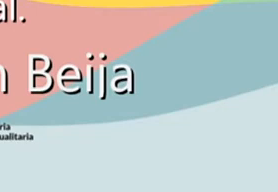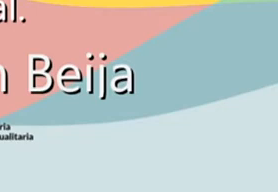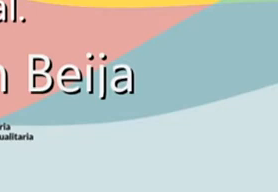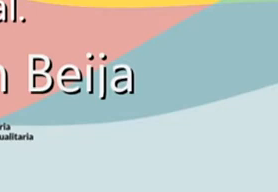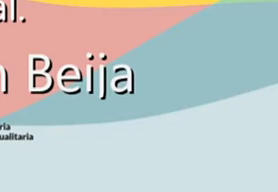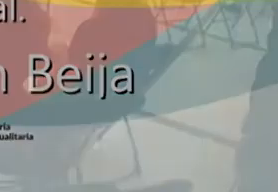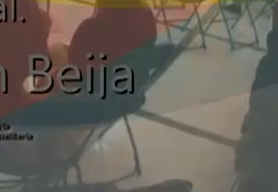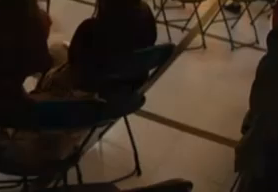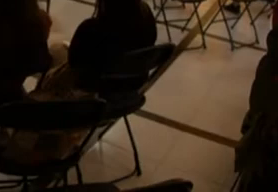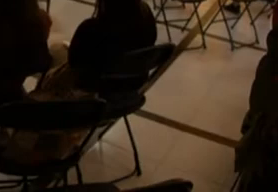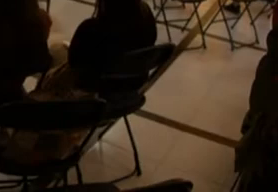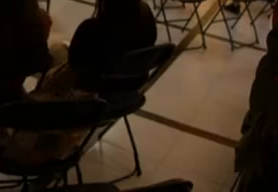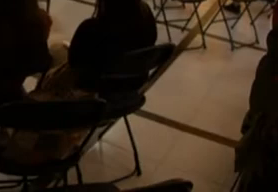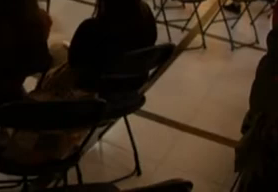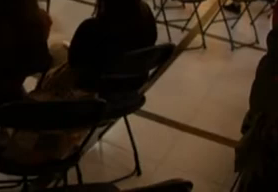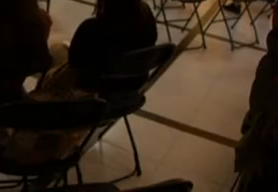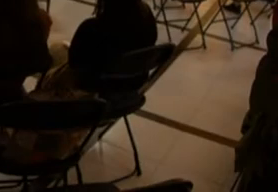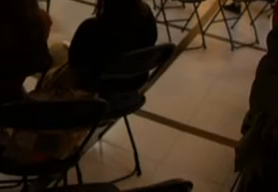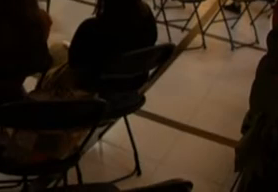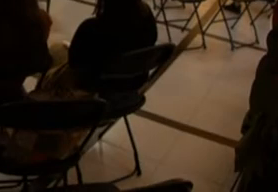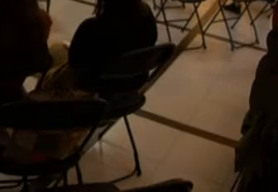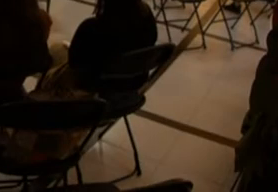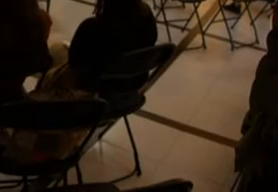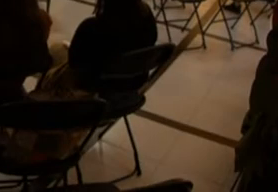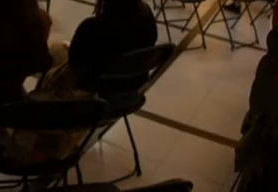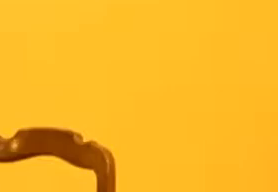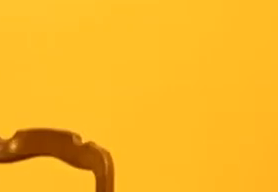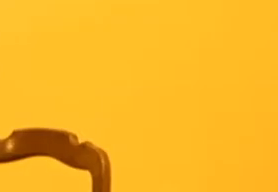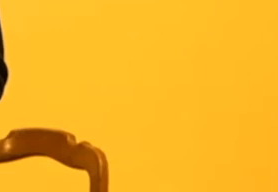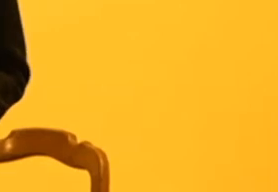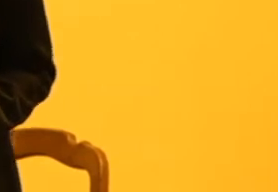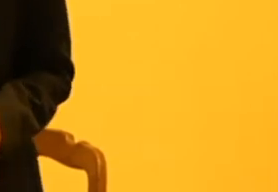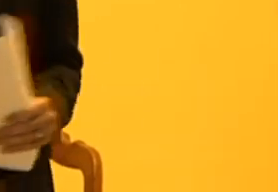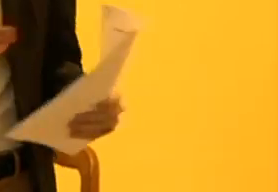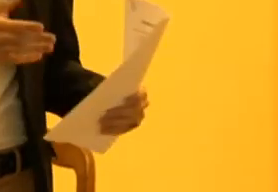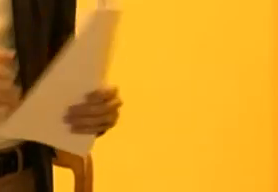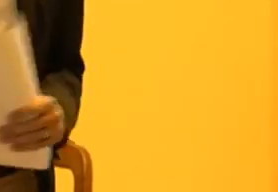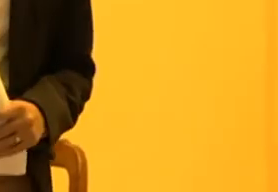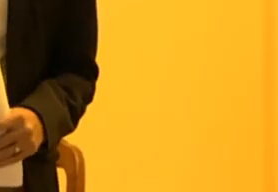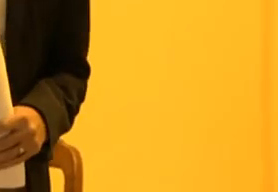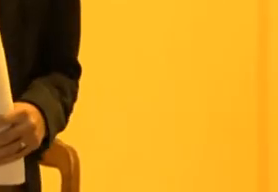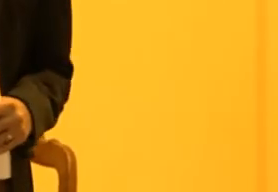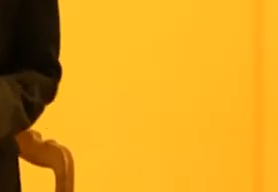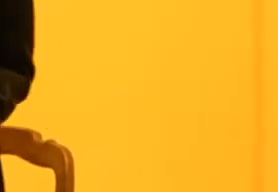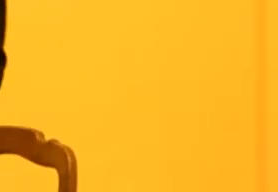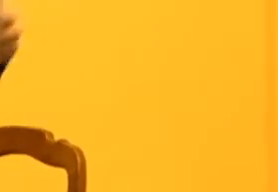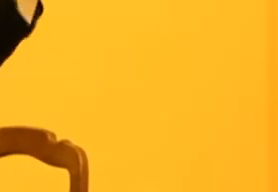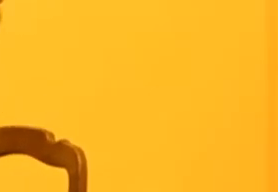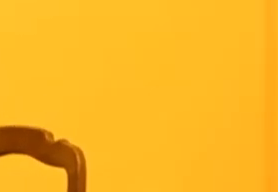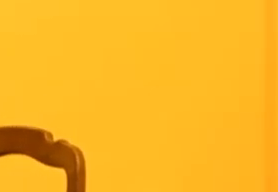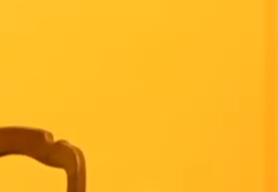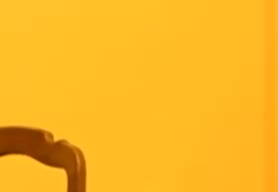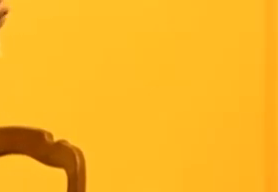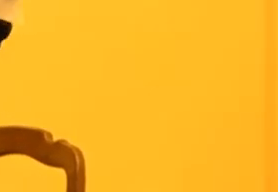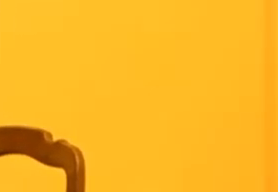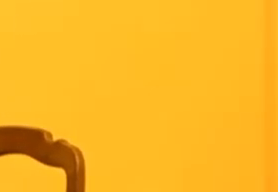¿Se me escucha? Vale, perfecto. Bueno, buenas tardes a todas y a todos. Como ha dicho Larisa, mi nombre es Redwan, algunos